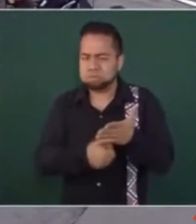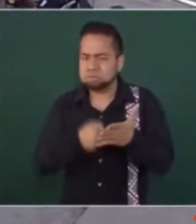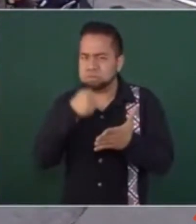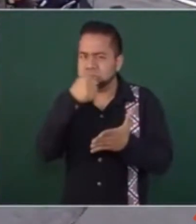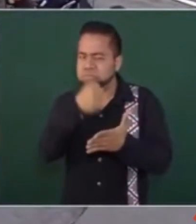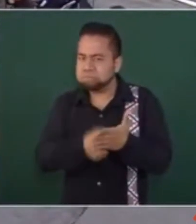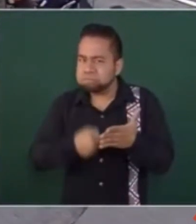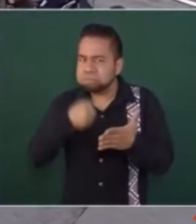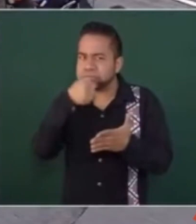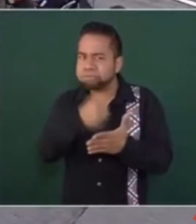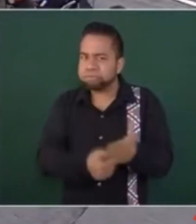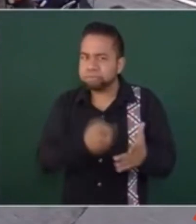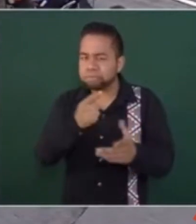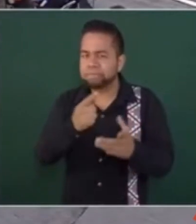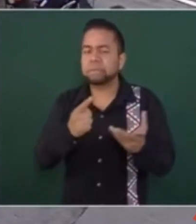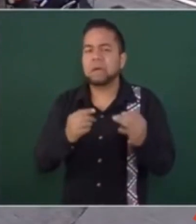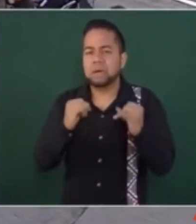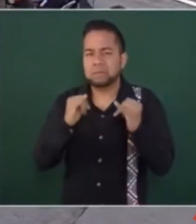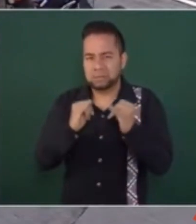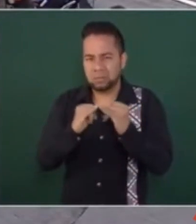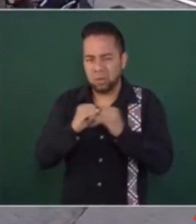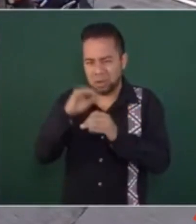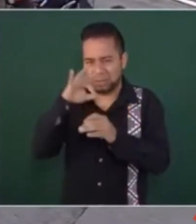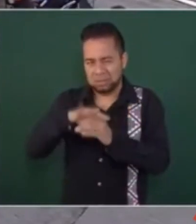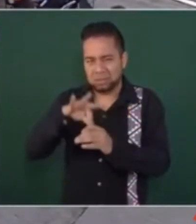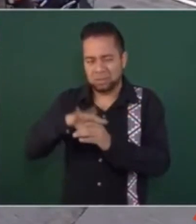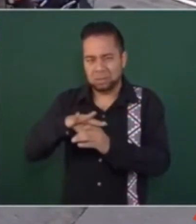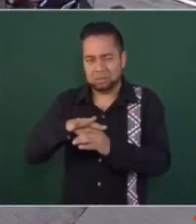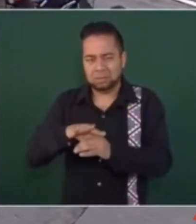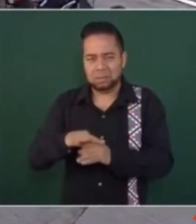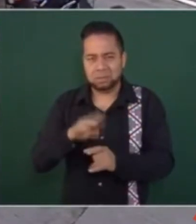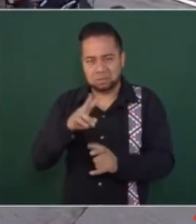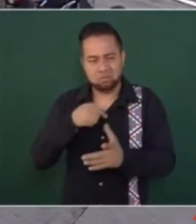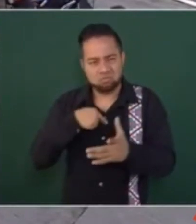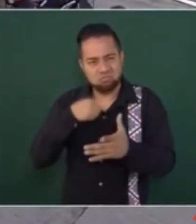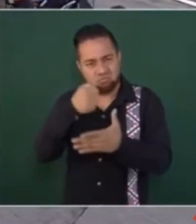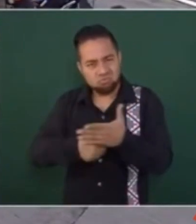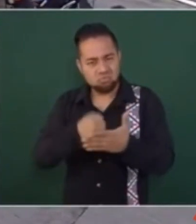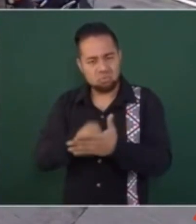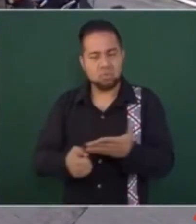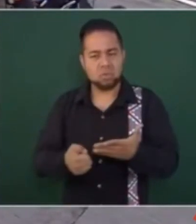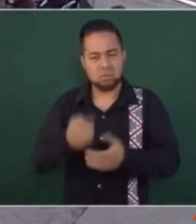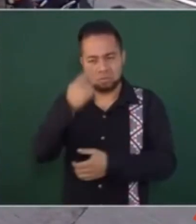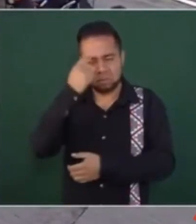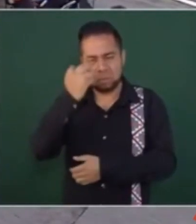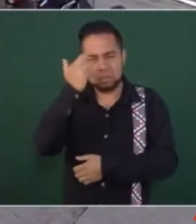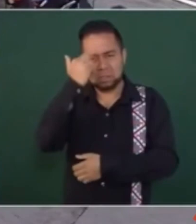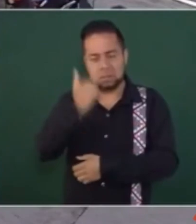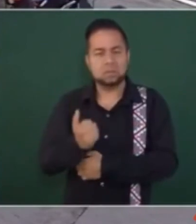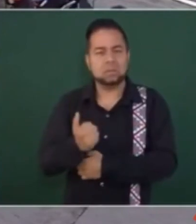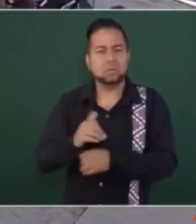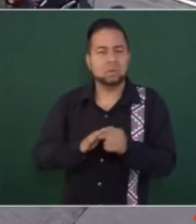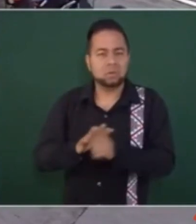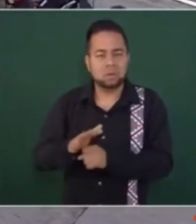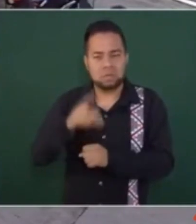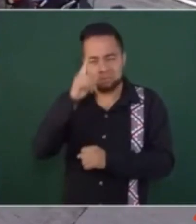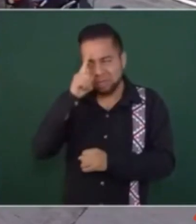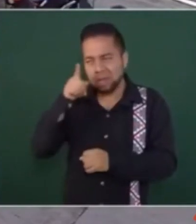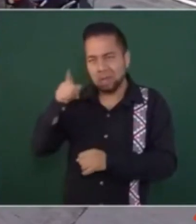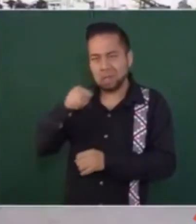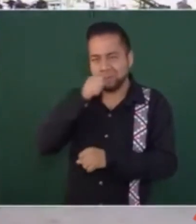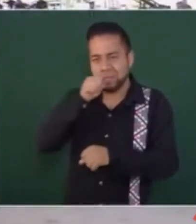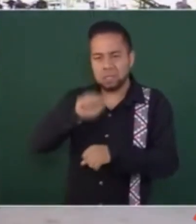el Instituto Electoral. Esto corresponde a la Secretaría de